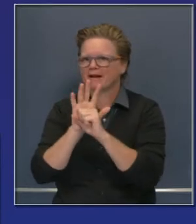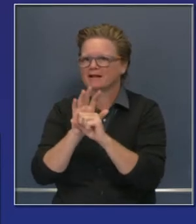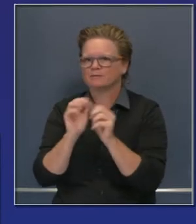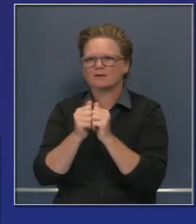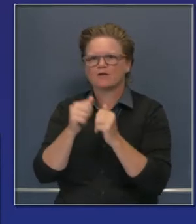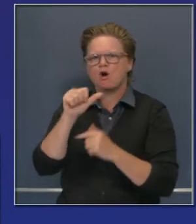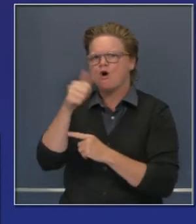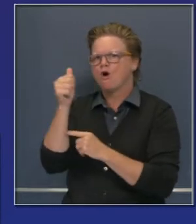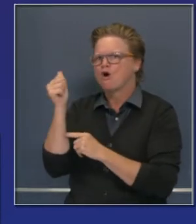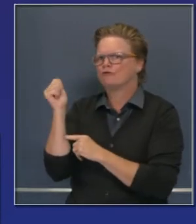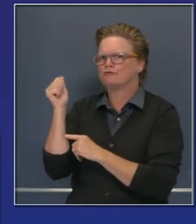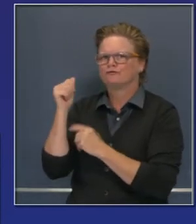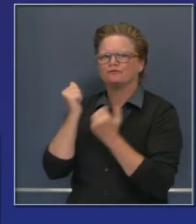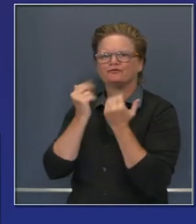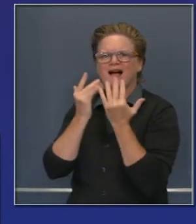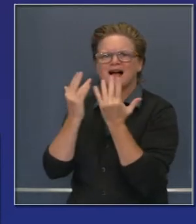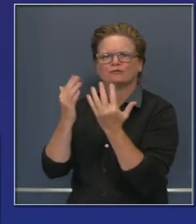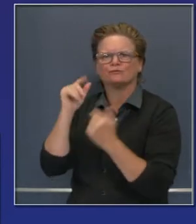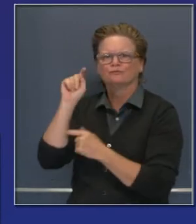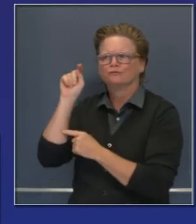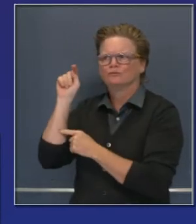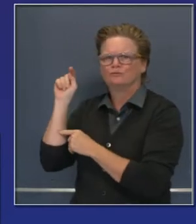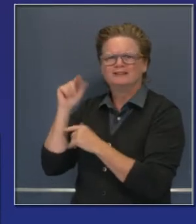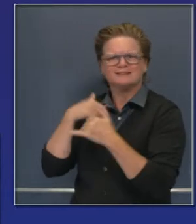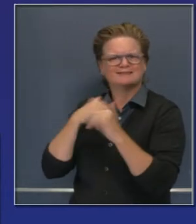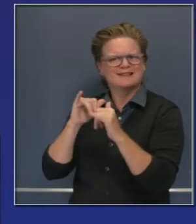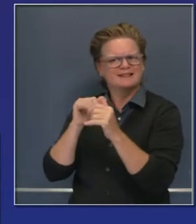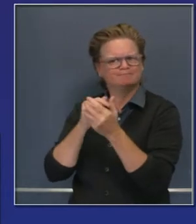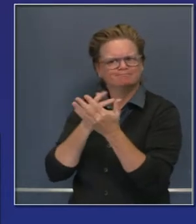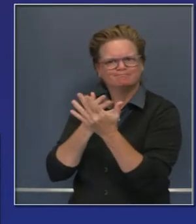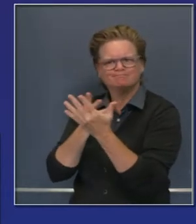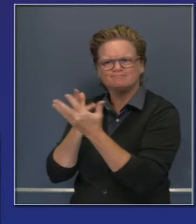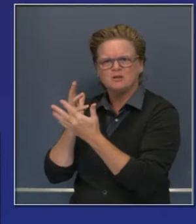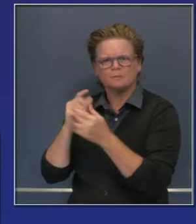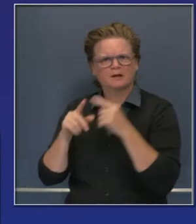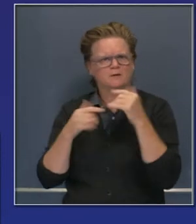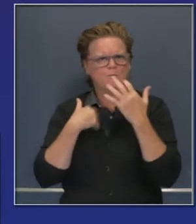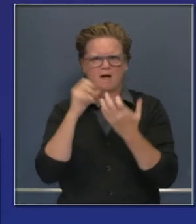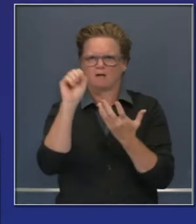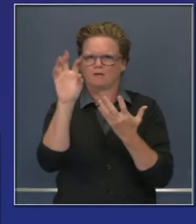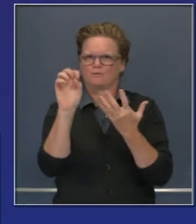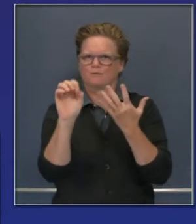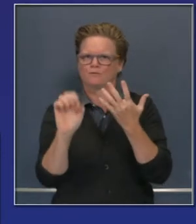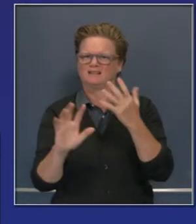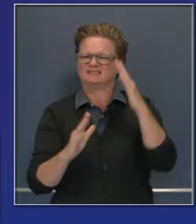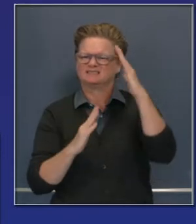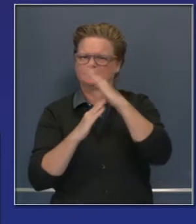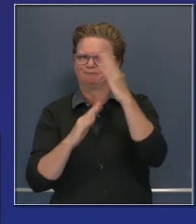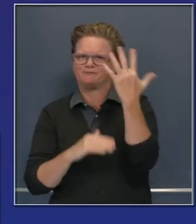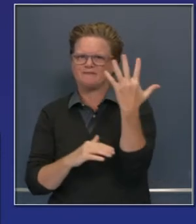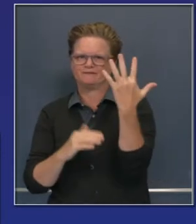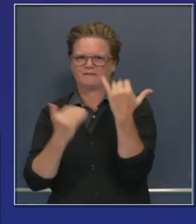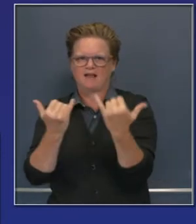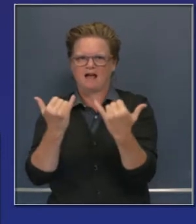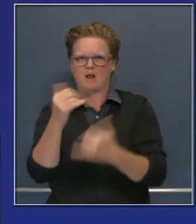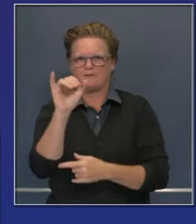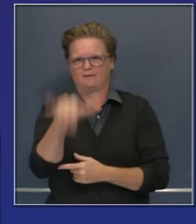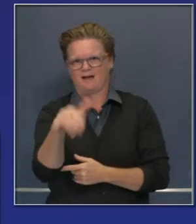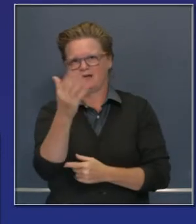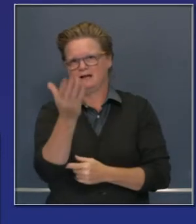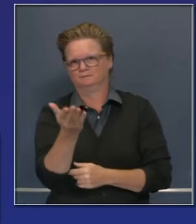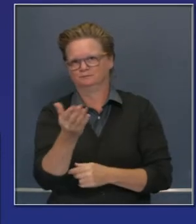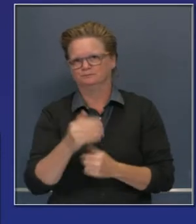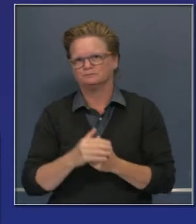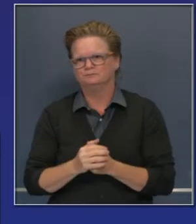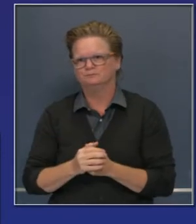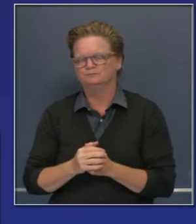esfuerzos en otros complejos, pero ahora 5 de los primeros 10 más fuertes en la historia